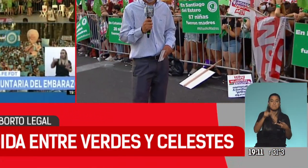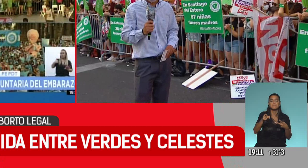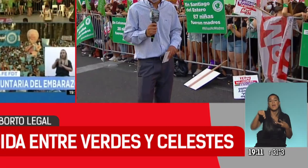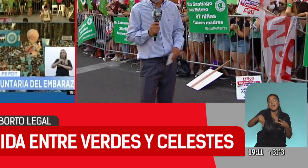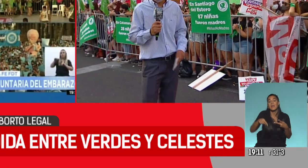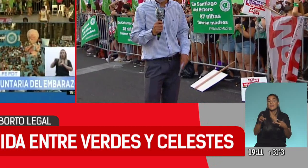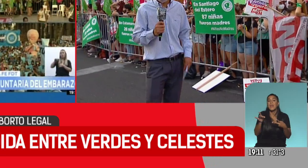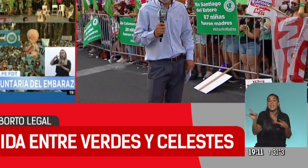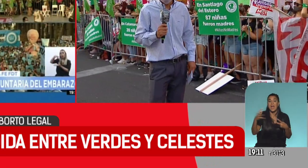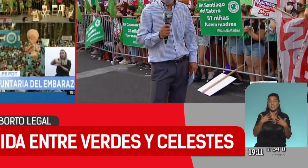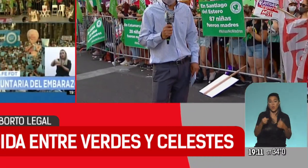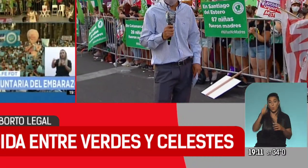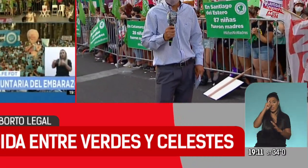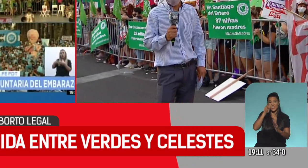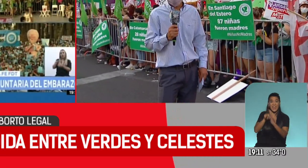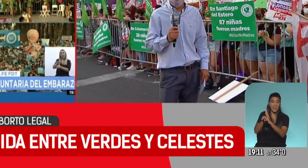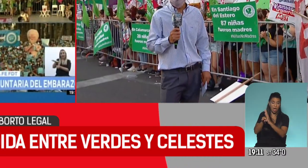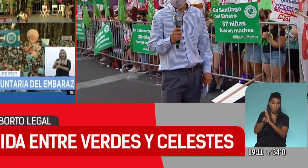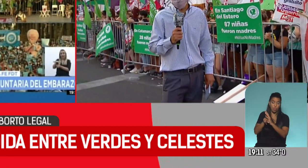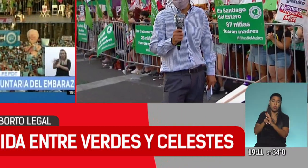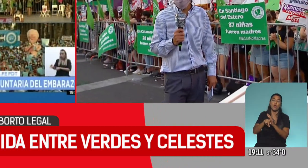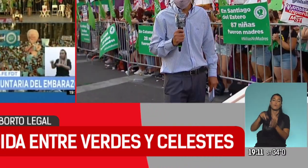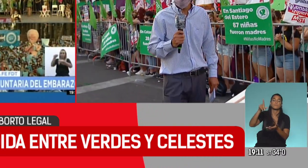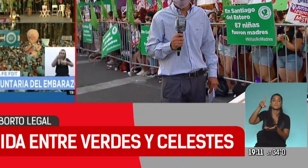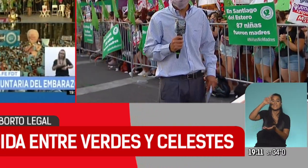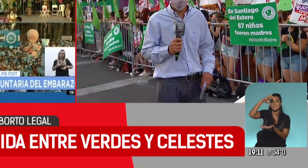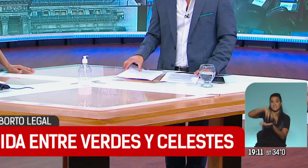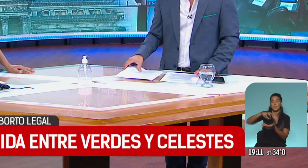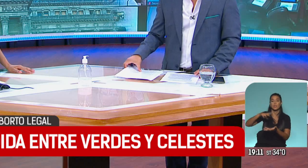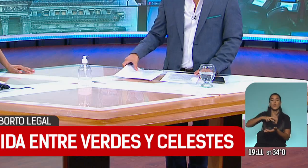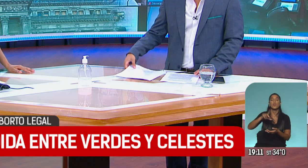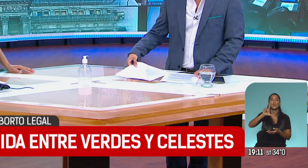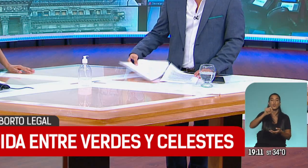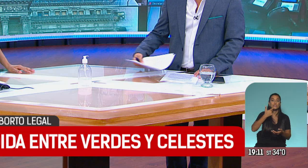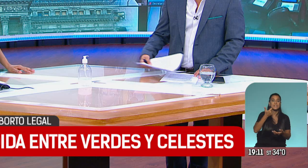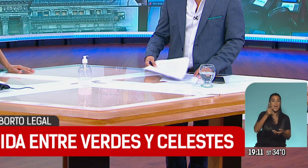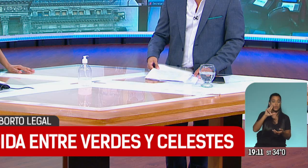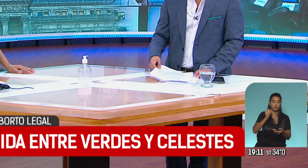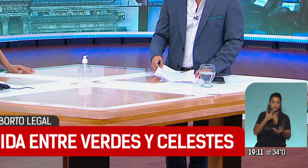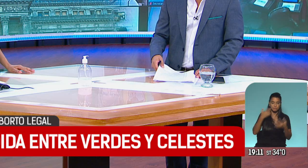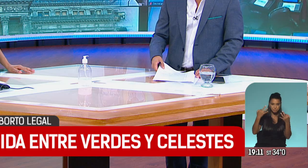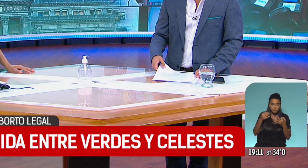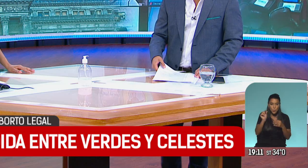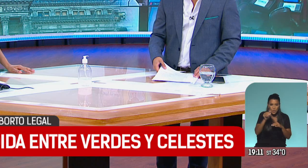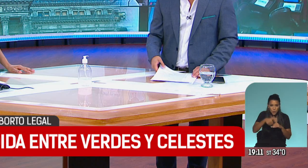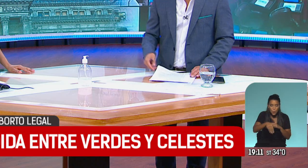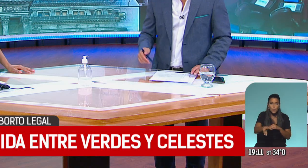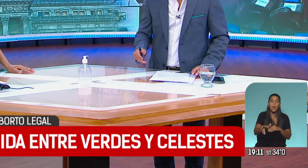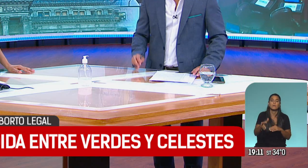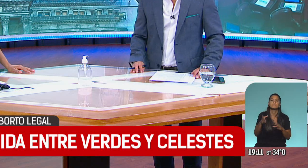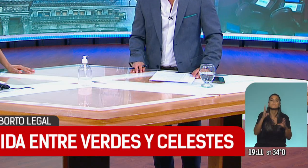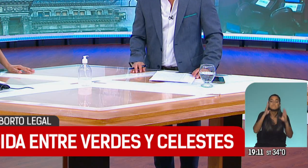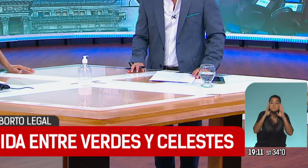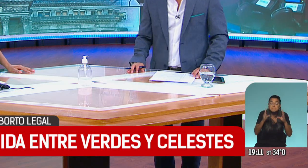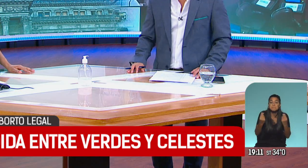delicado, internado en el sanatorio de Los Arcos. Ariel. Muy bien, Gabriel Bárbaro. En un ratito vamos a estar escuchando a la gente, a